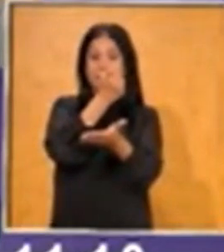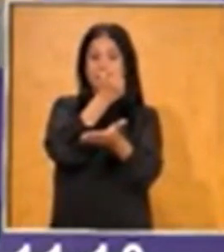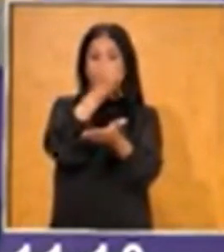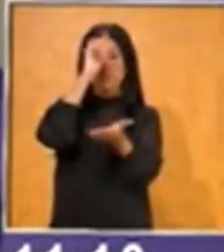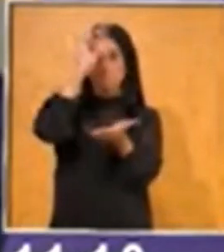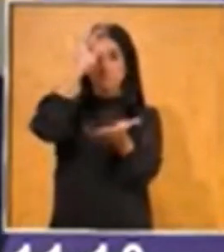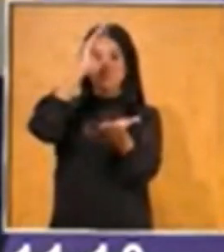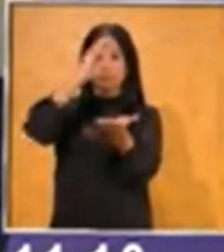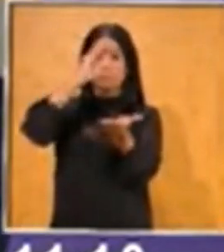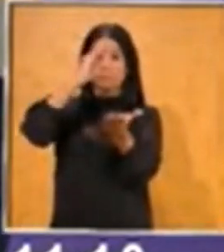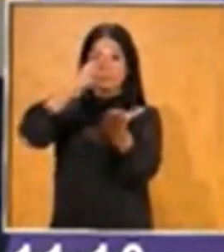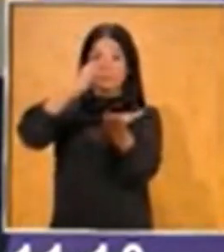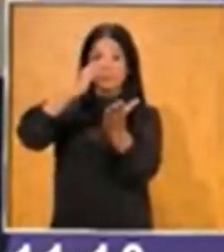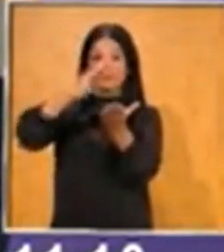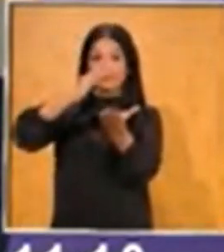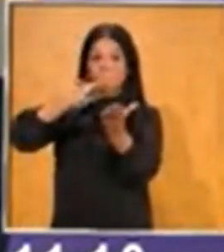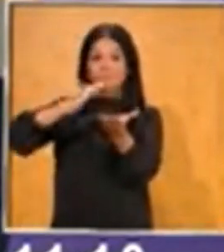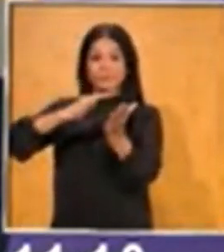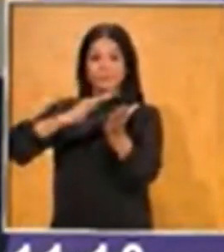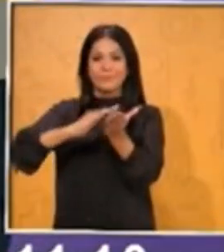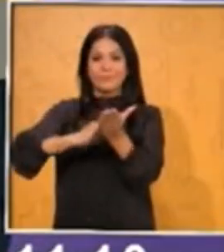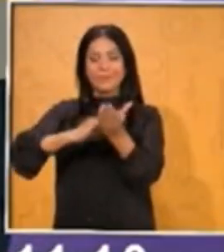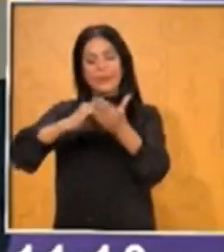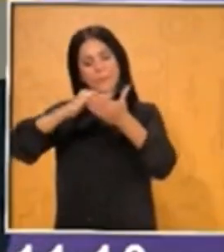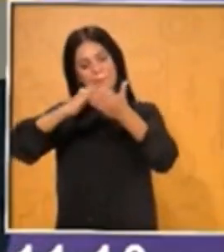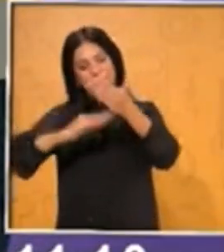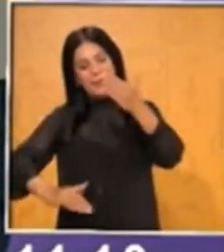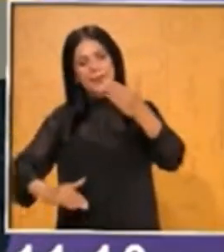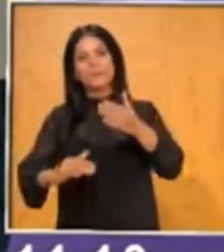Va a ser al revés. Nosotros le vamos a pagar al banco. El que pierda lava los baños.